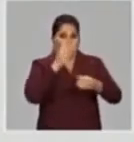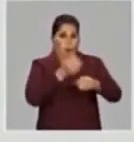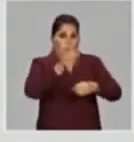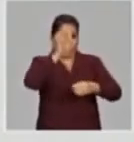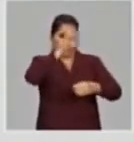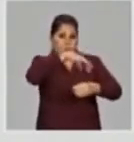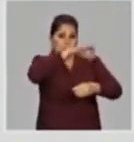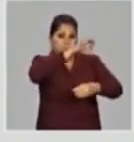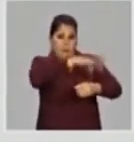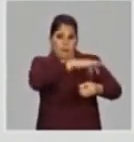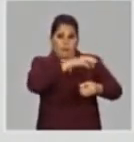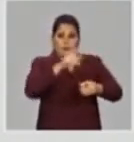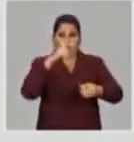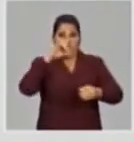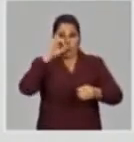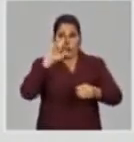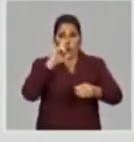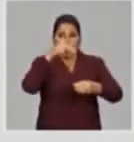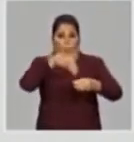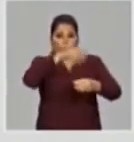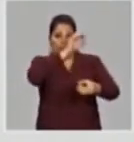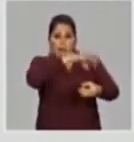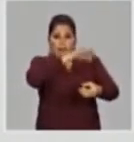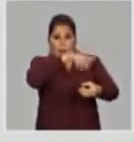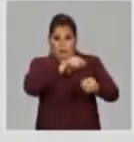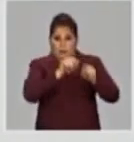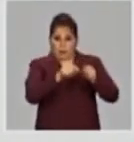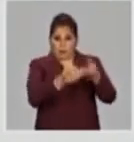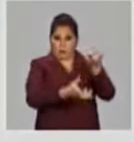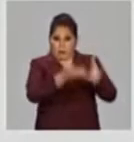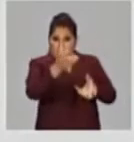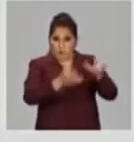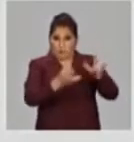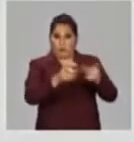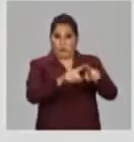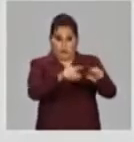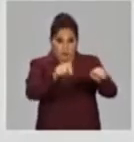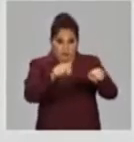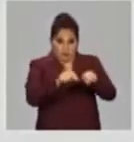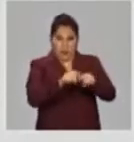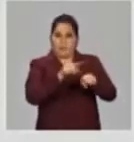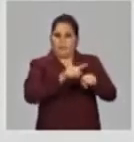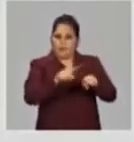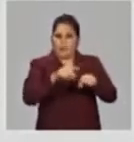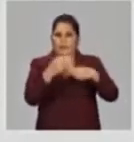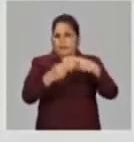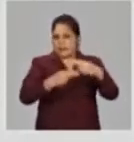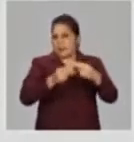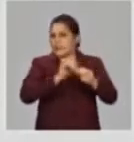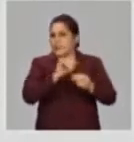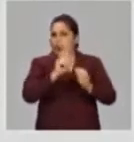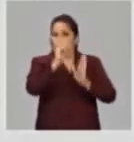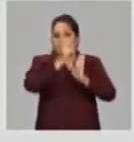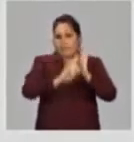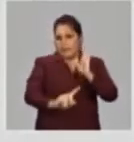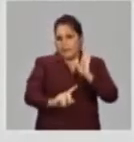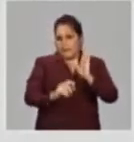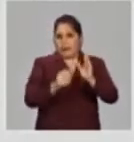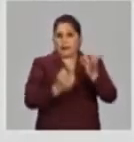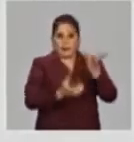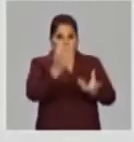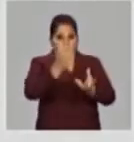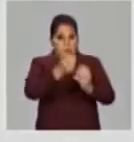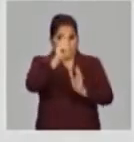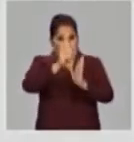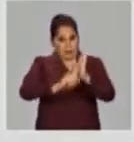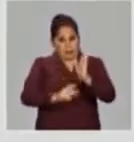que yo la puse aquí para sacar en un solo bloque lo que tiene que ver con el combustible que es un doméstico, pero esta